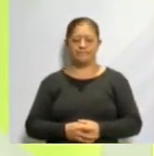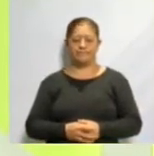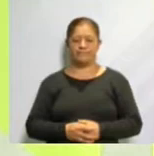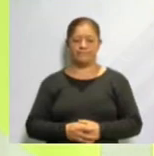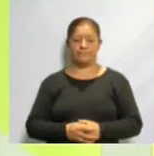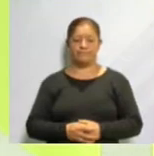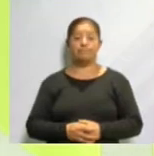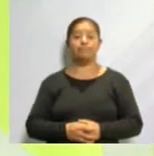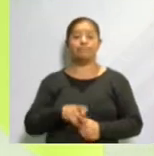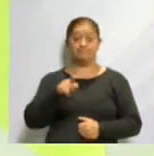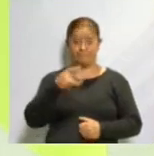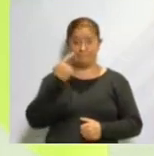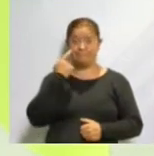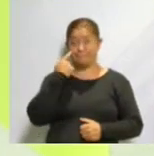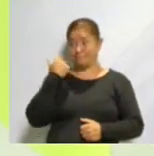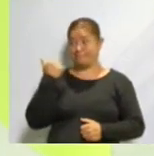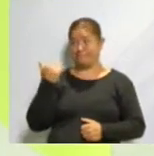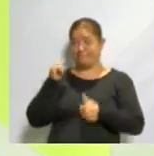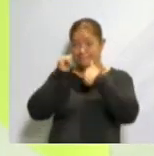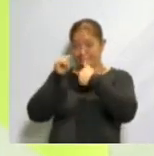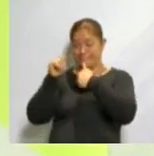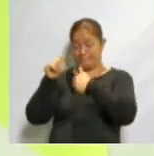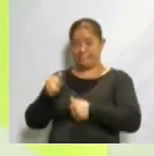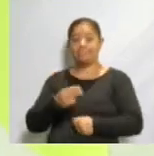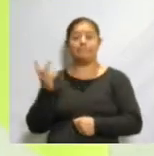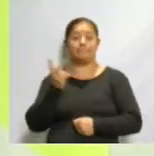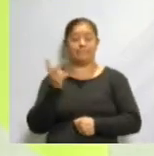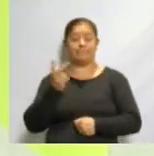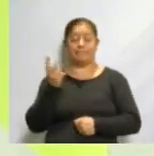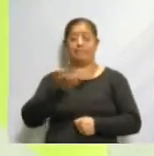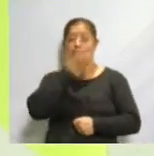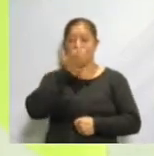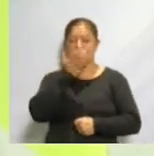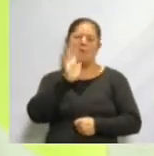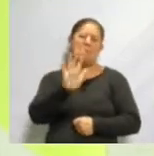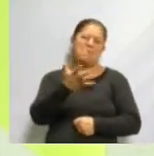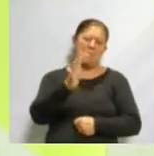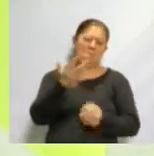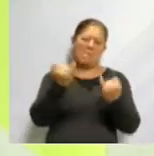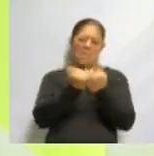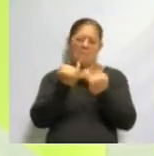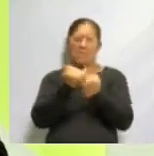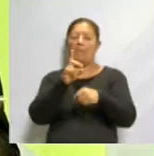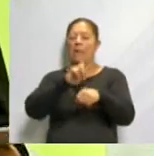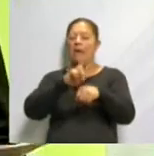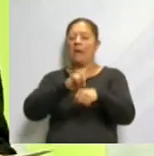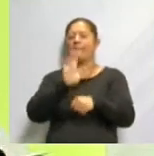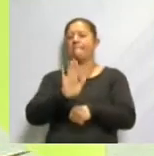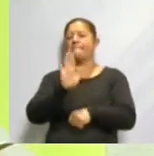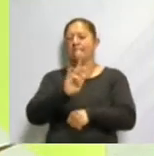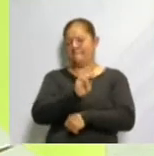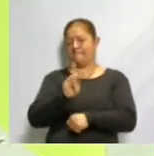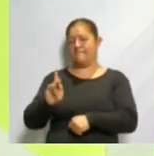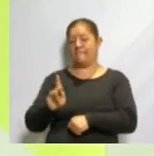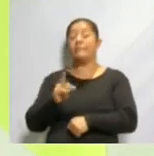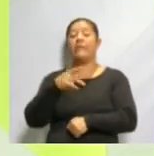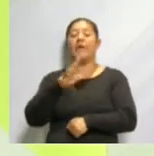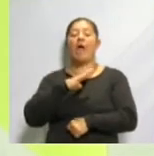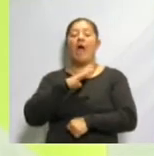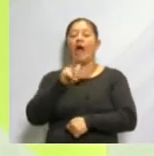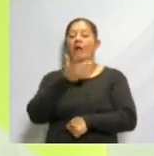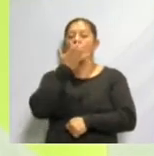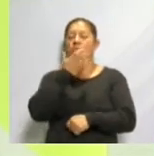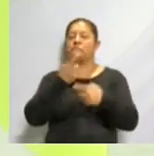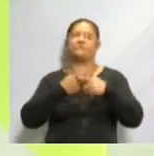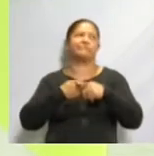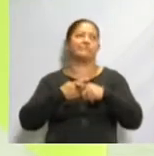Como pudimos aprender, y aunque ambas tradiciones se dan lugar más o menos en los mismos días, la verdad es que responden a dos tradiciones totalmente